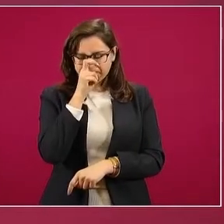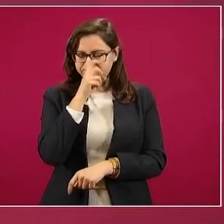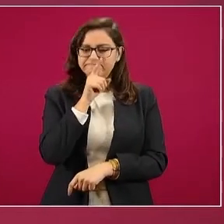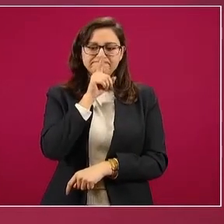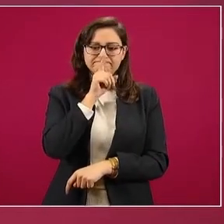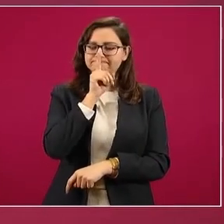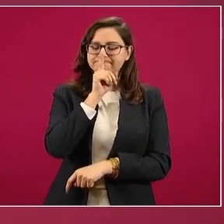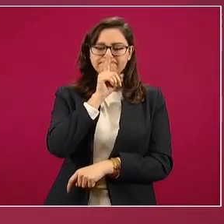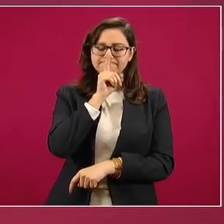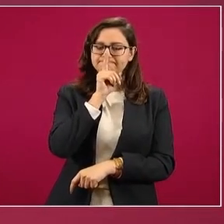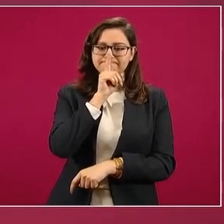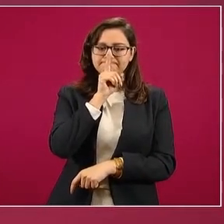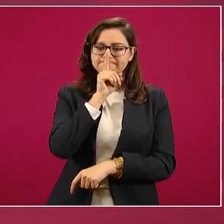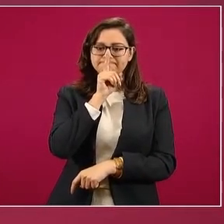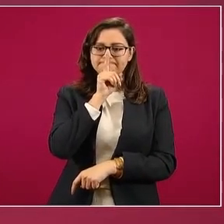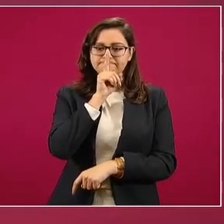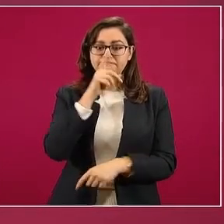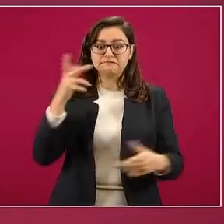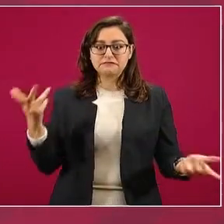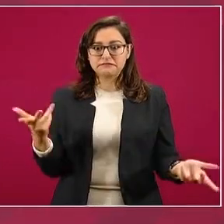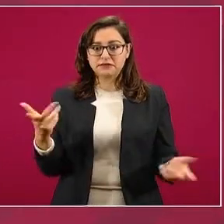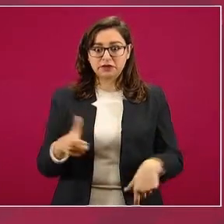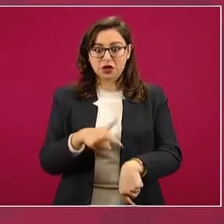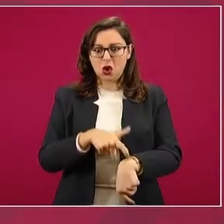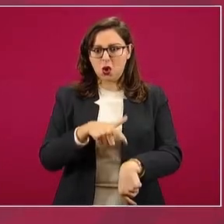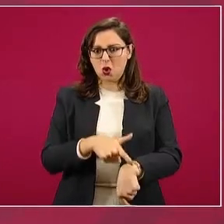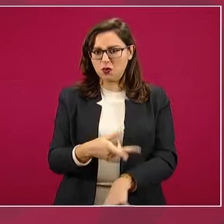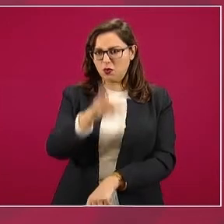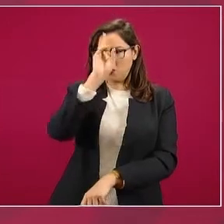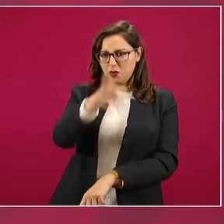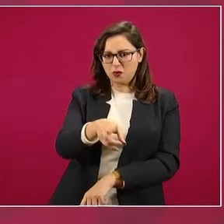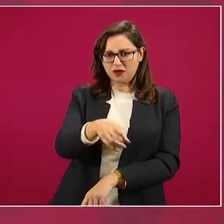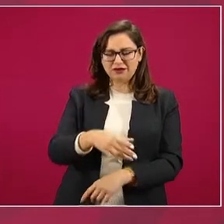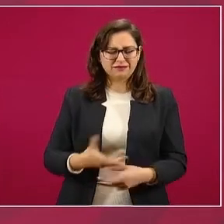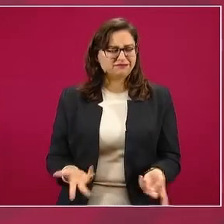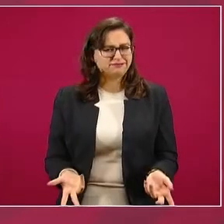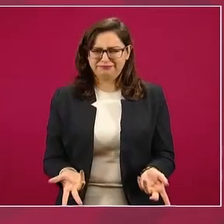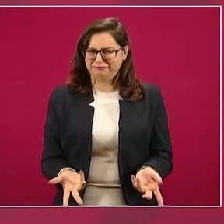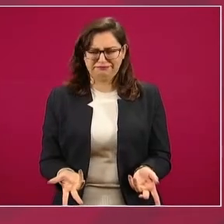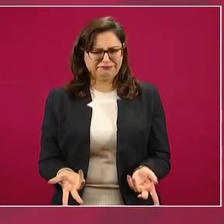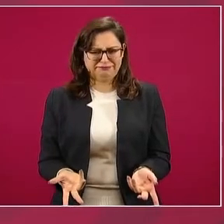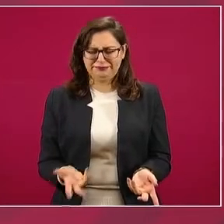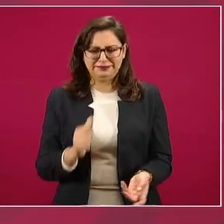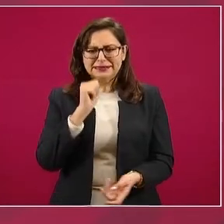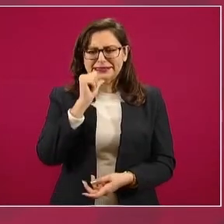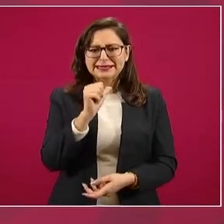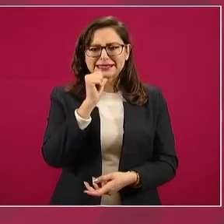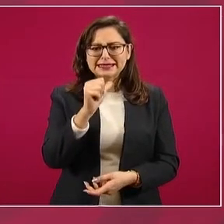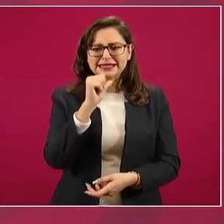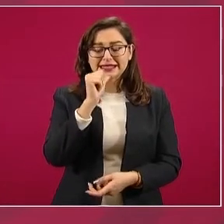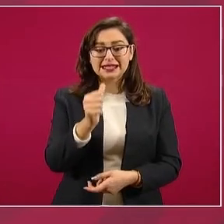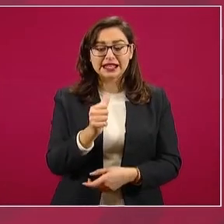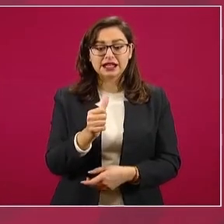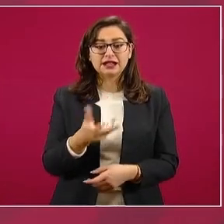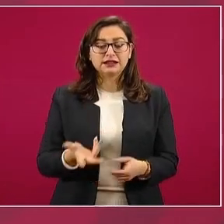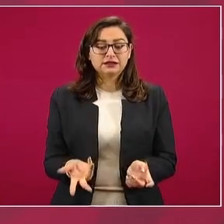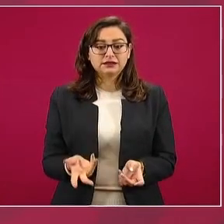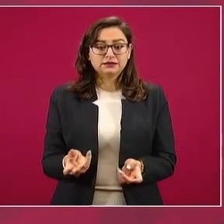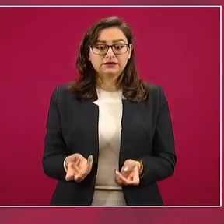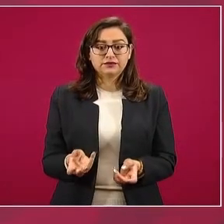mucho menos toque de queda, acabo de decirlo en la reunión